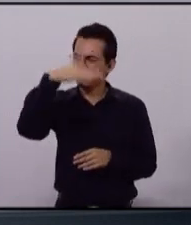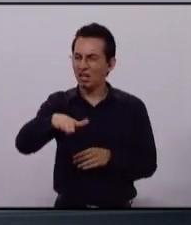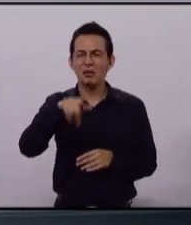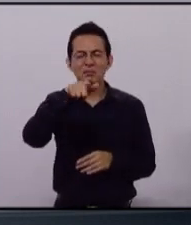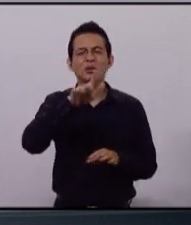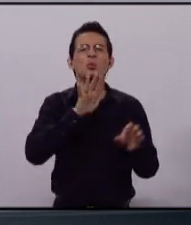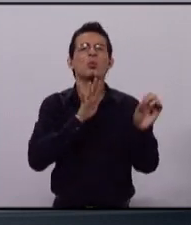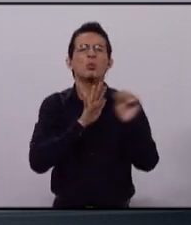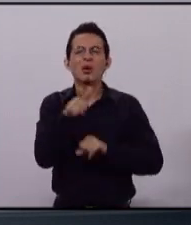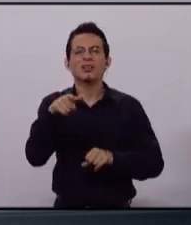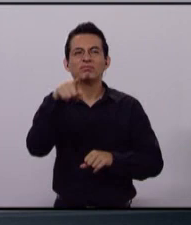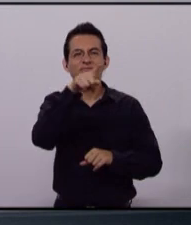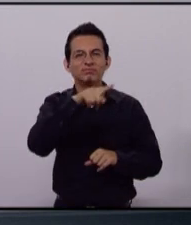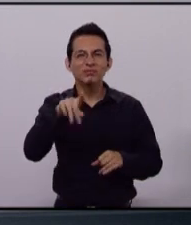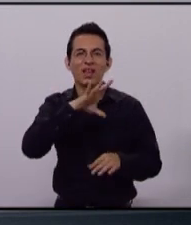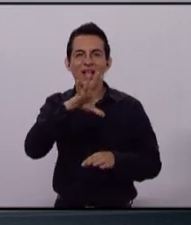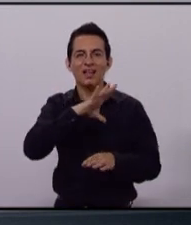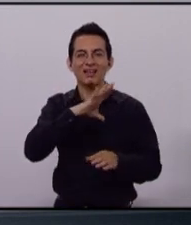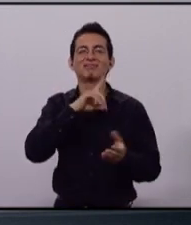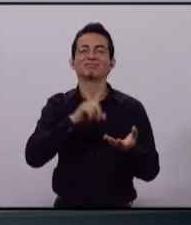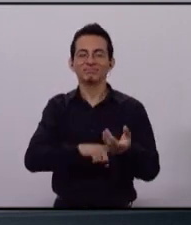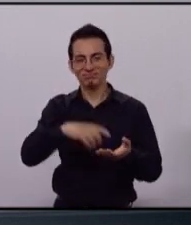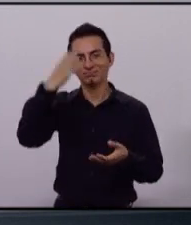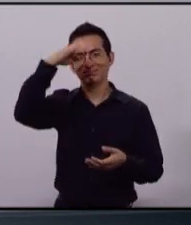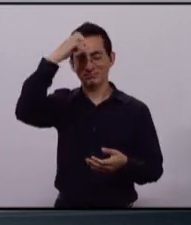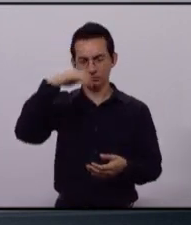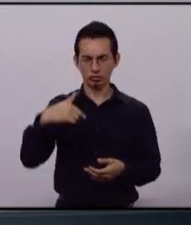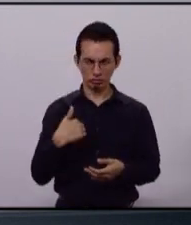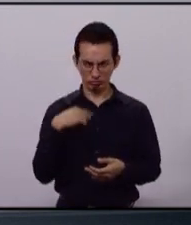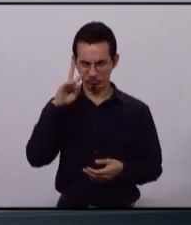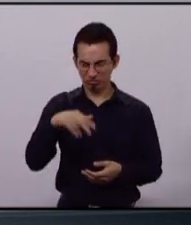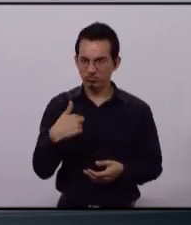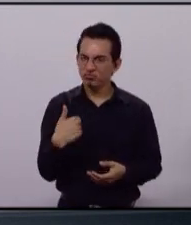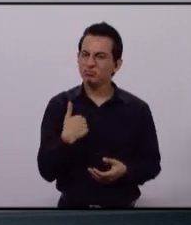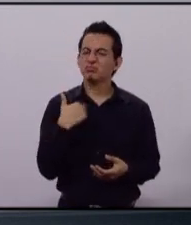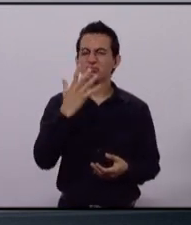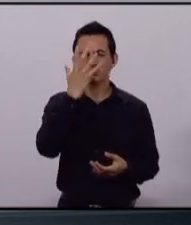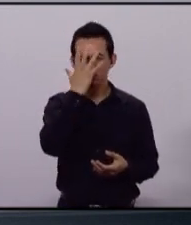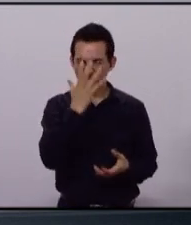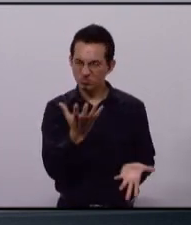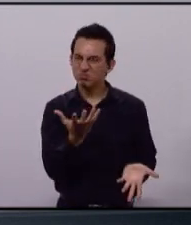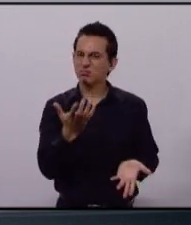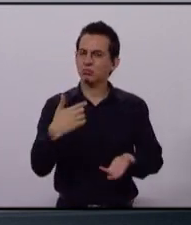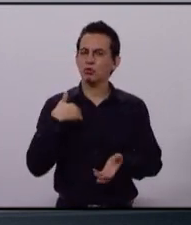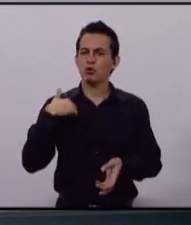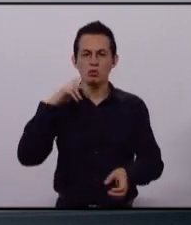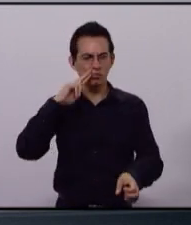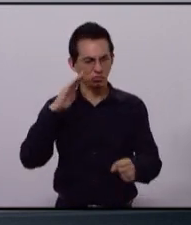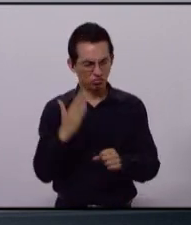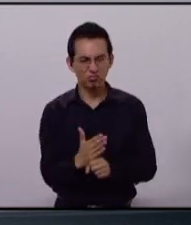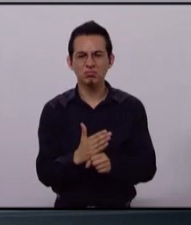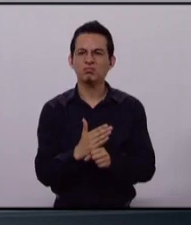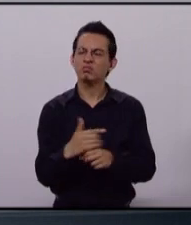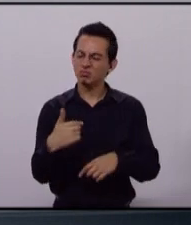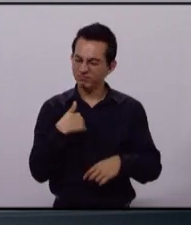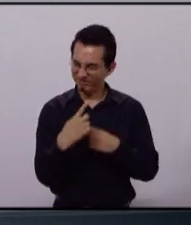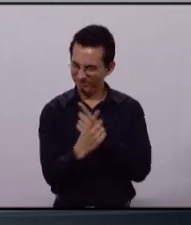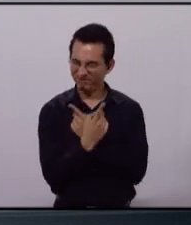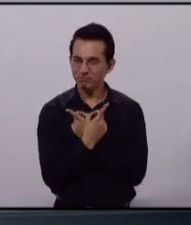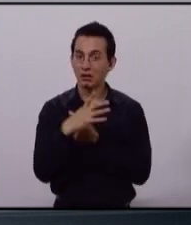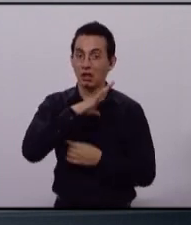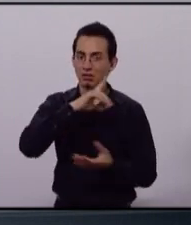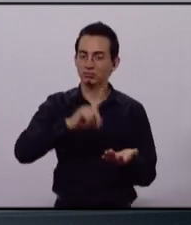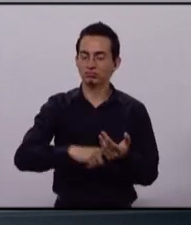quién puede y tiene la experiencia. Soy un hombre serio, responsable, decente y con experiencia.